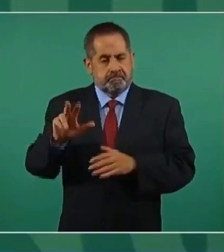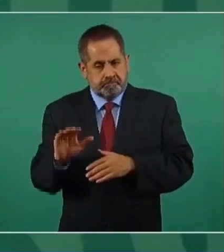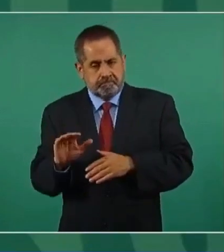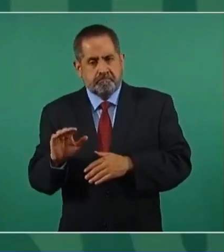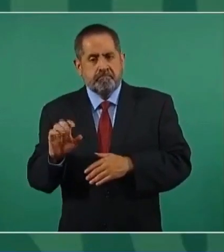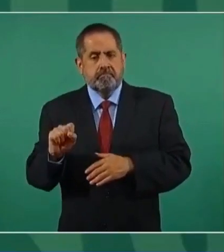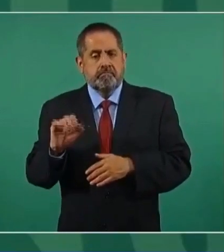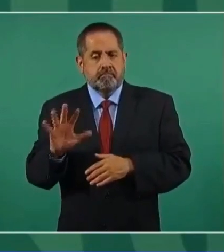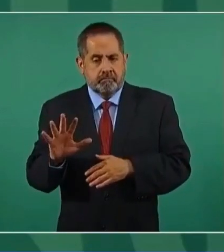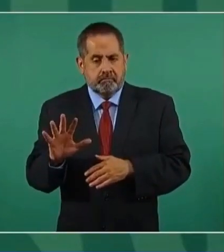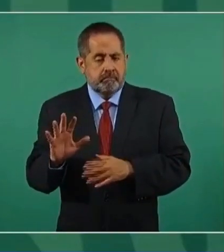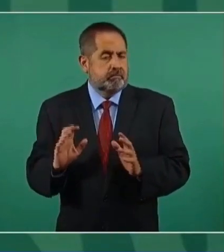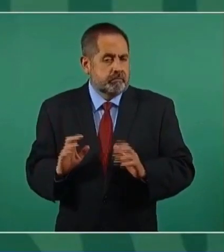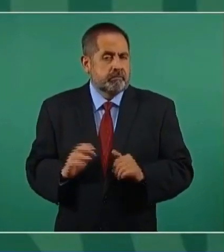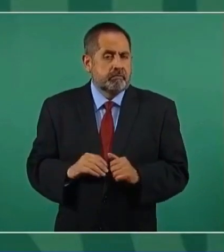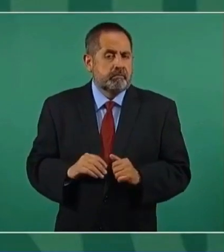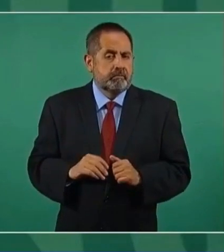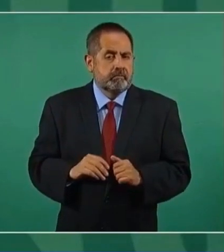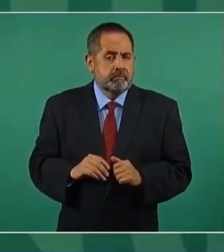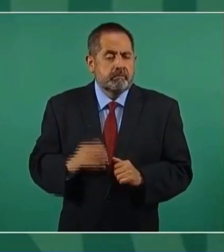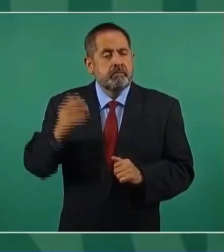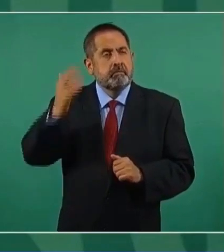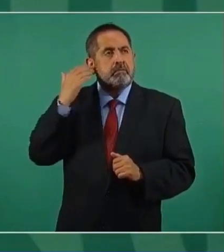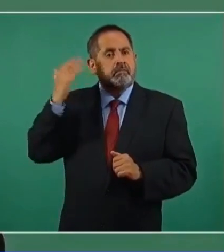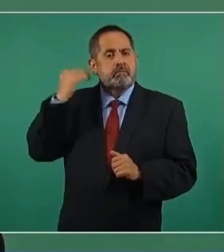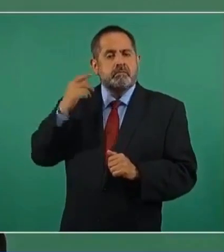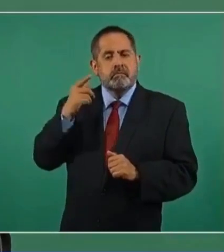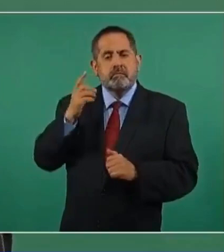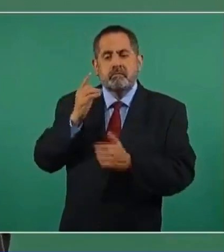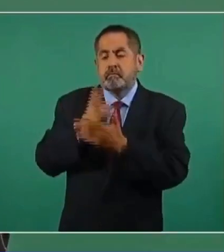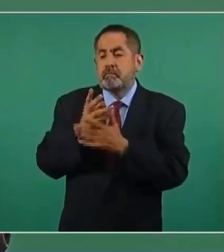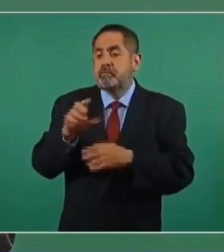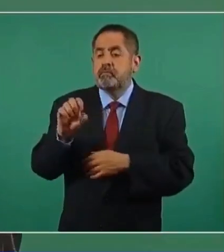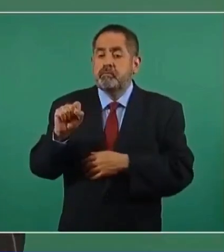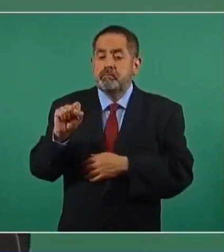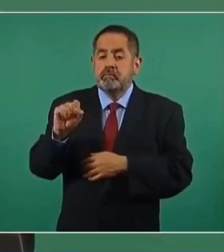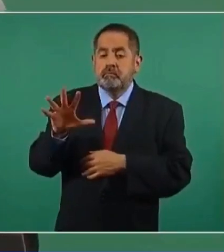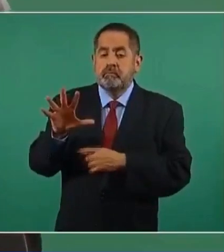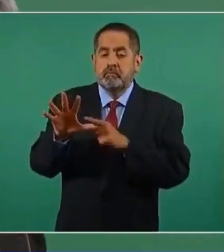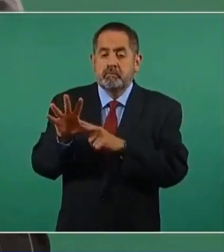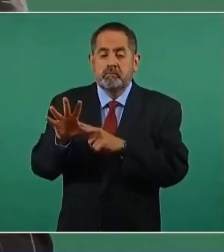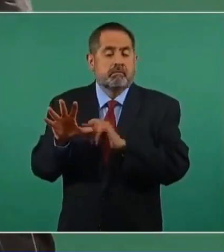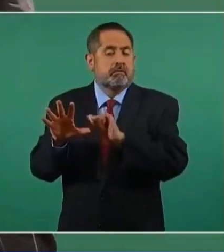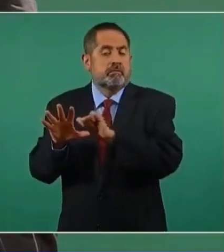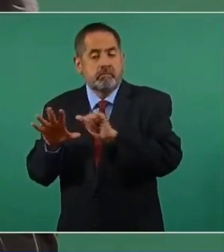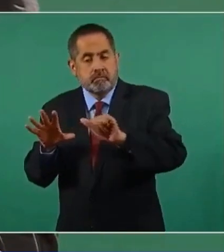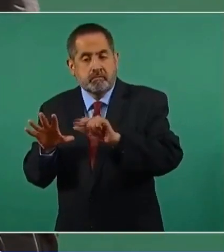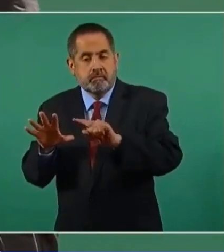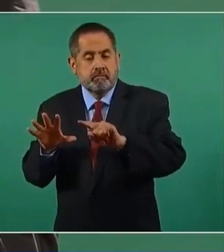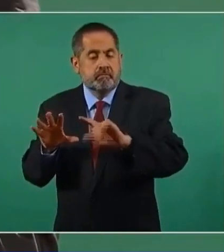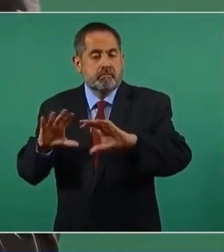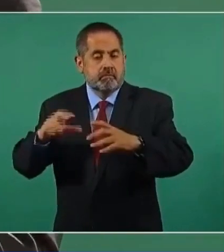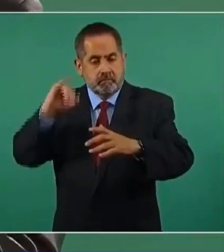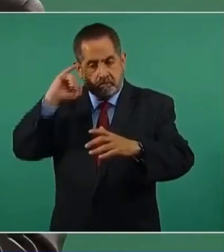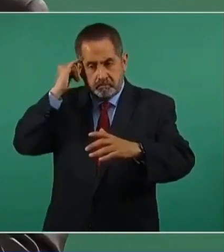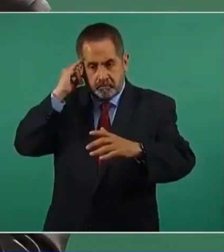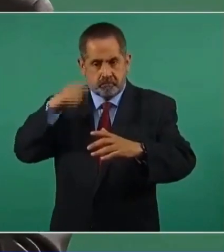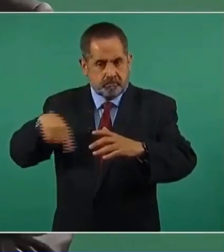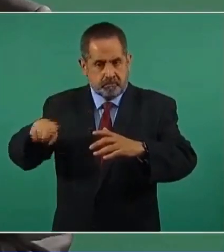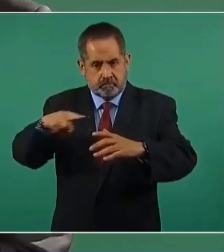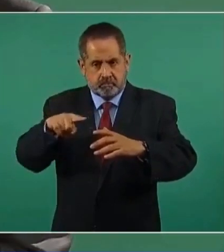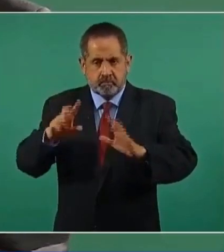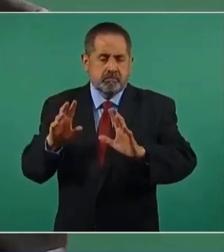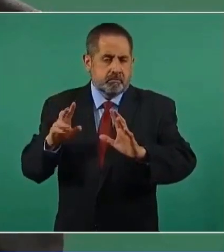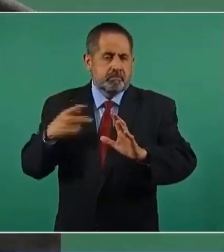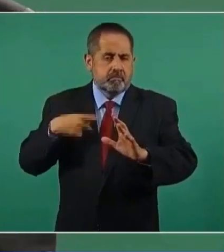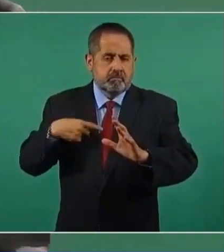se entregaba a partir de los 65 a la población indígena y a